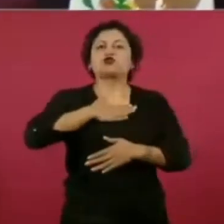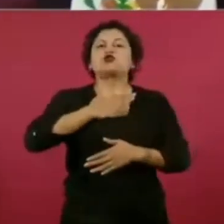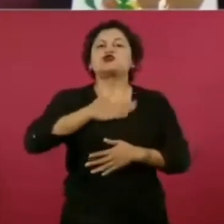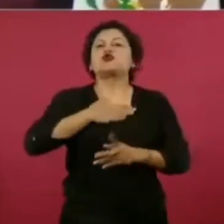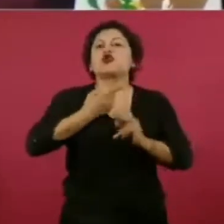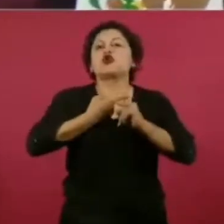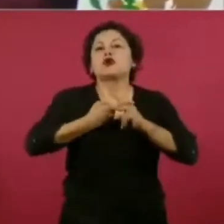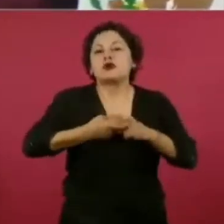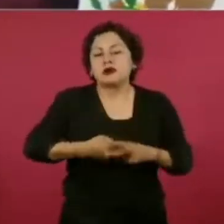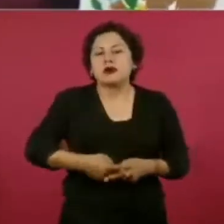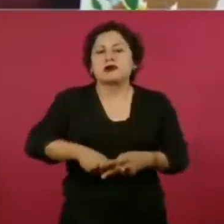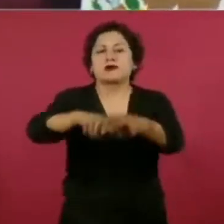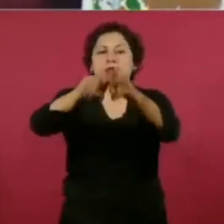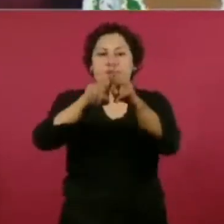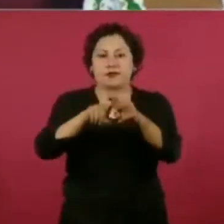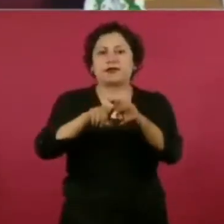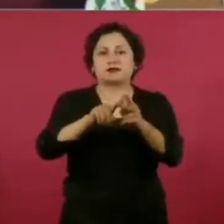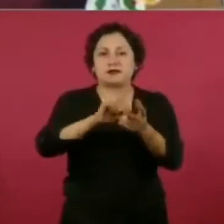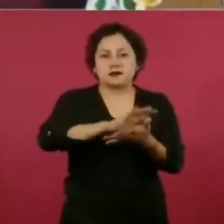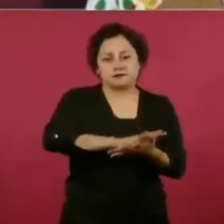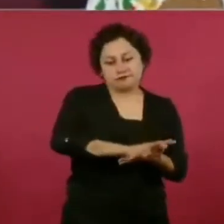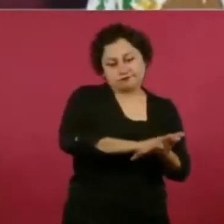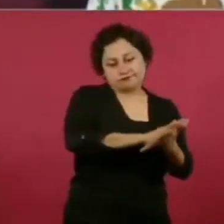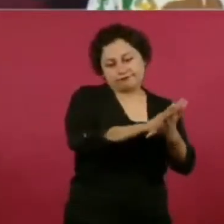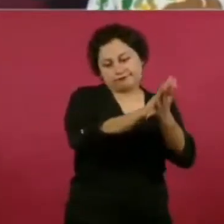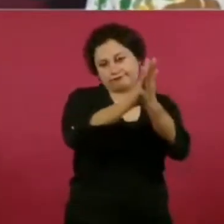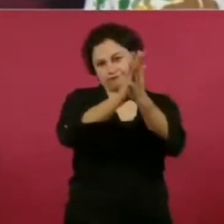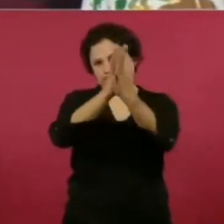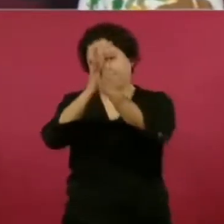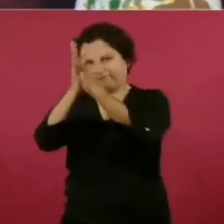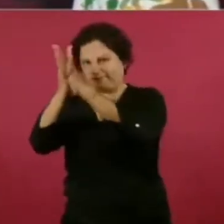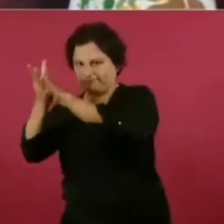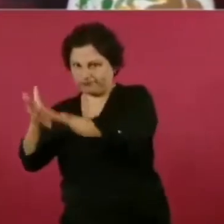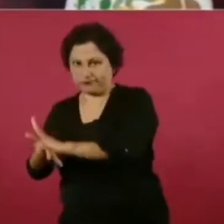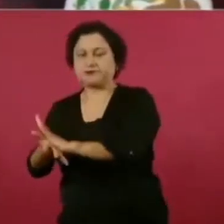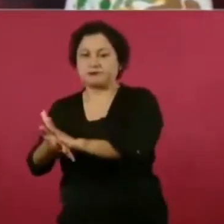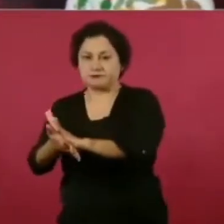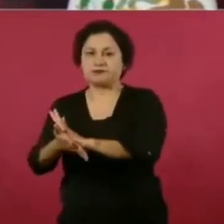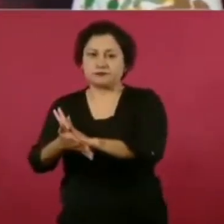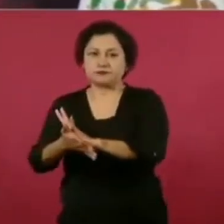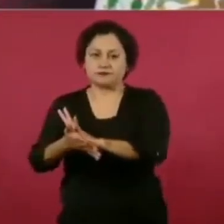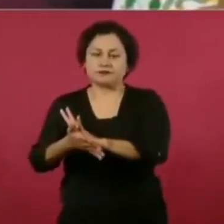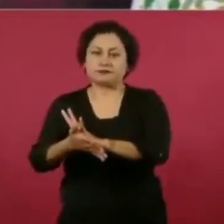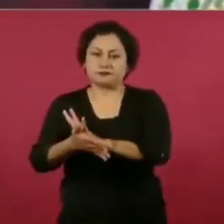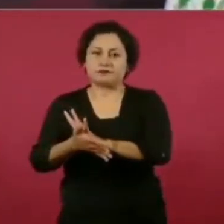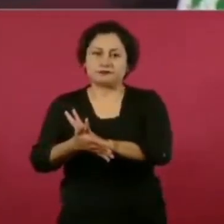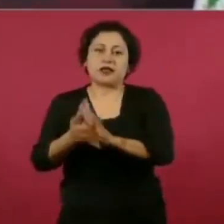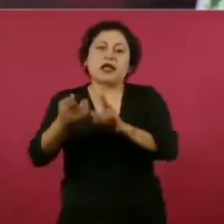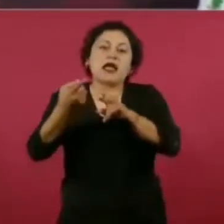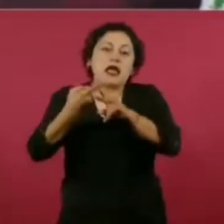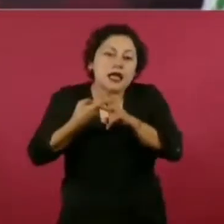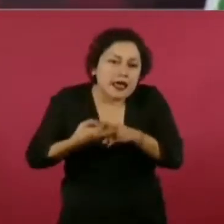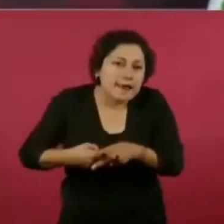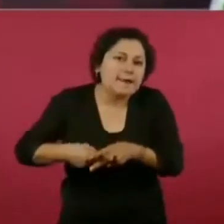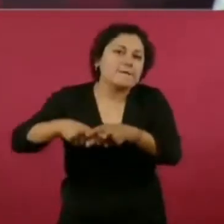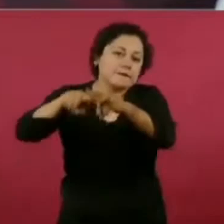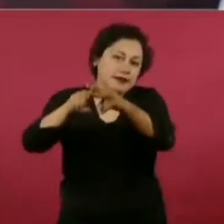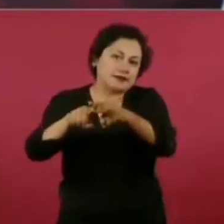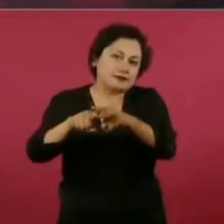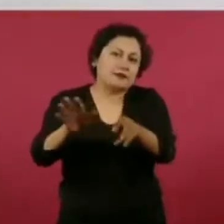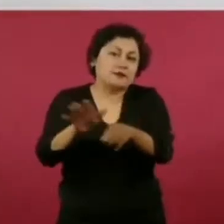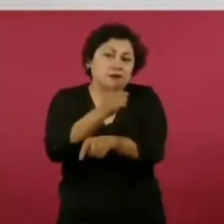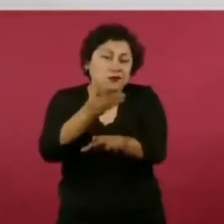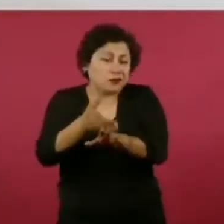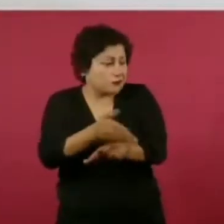la transformación del país, porque una decadencia no se puede enfrentar